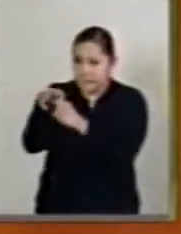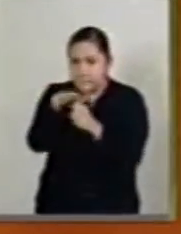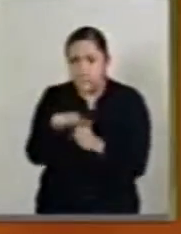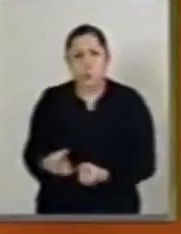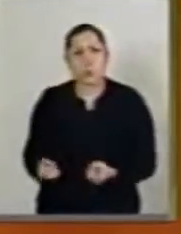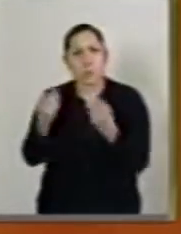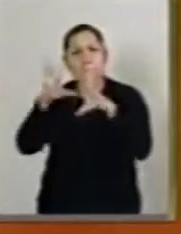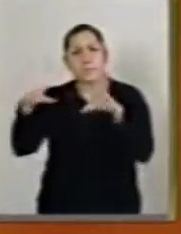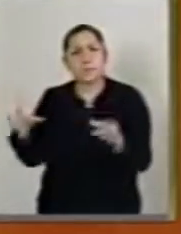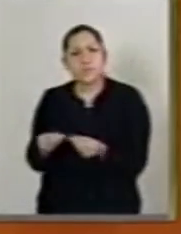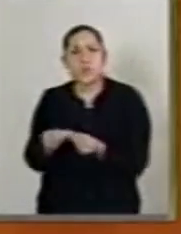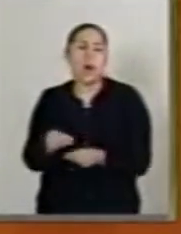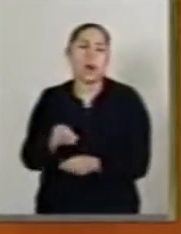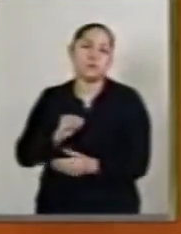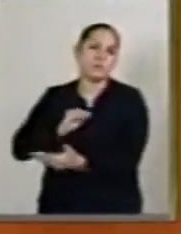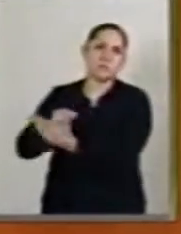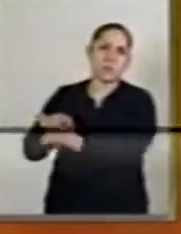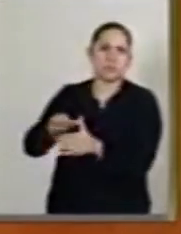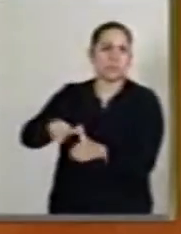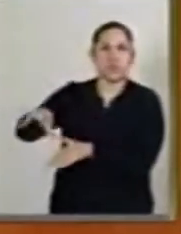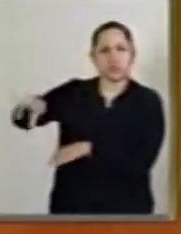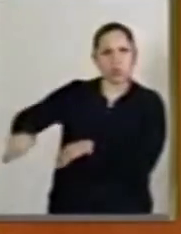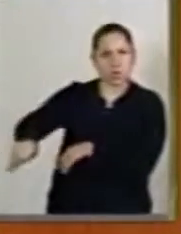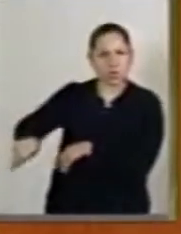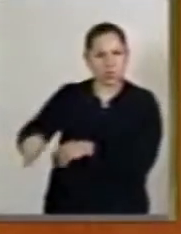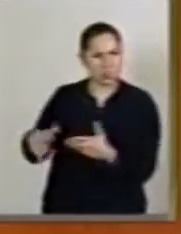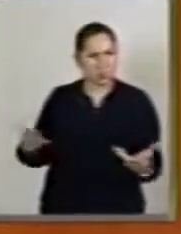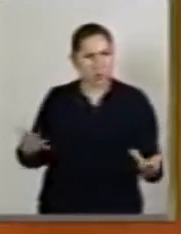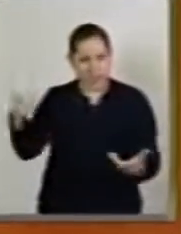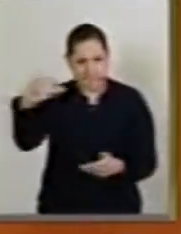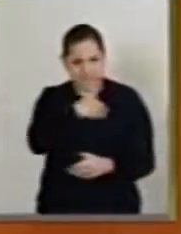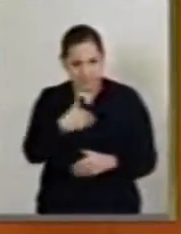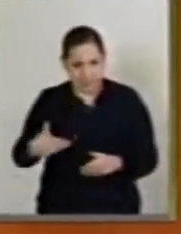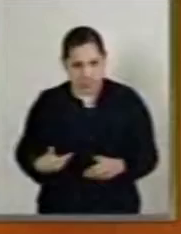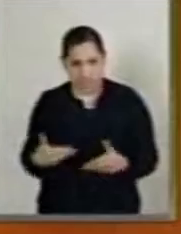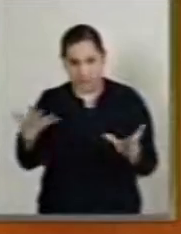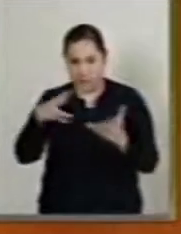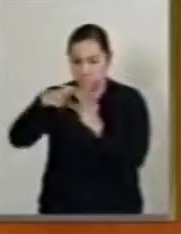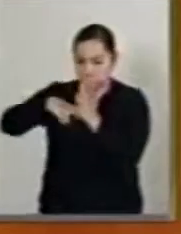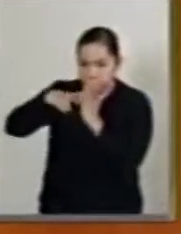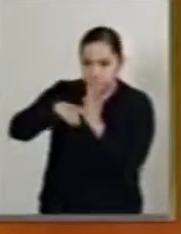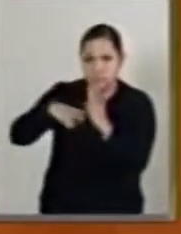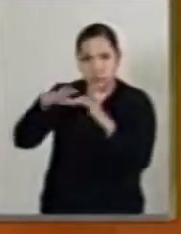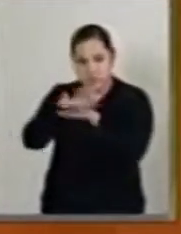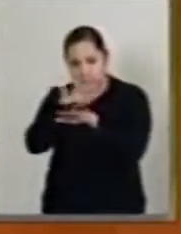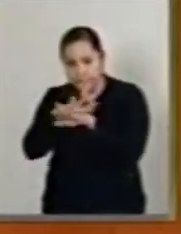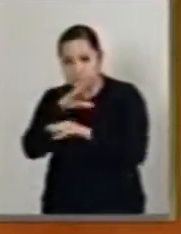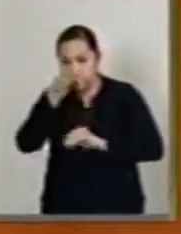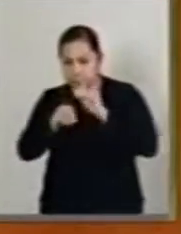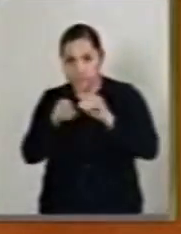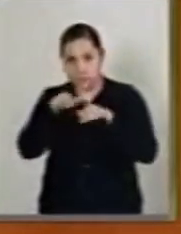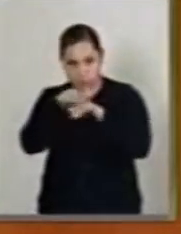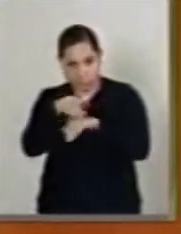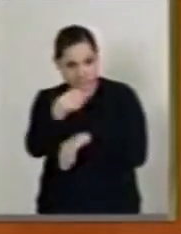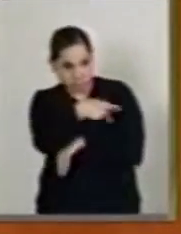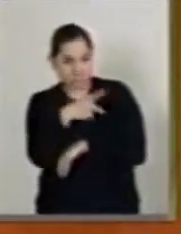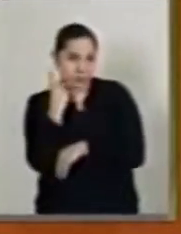el presidente haciendo y corrigiendo la plana de senadores y diputados, ahí ya no alcanza.